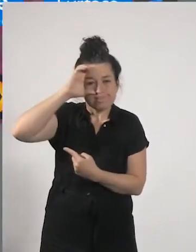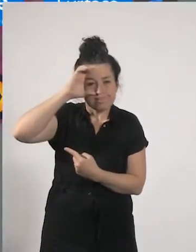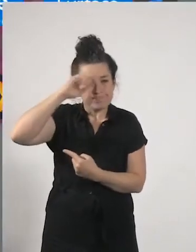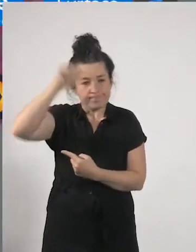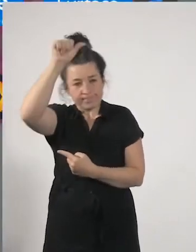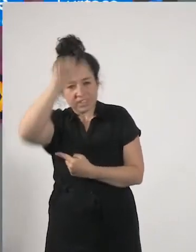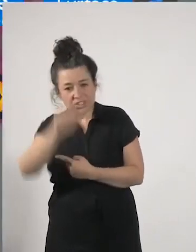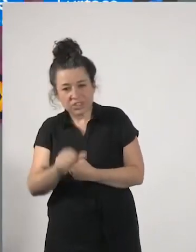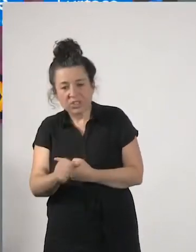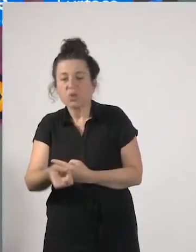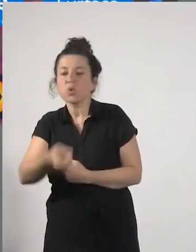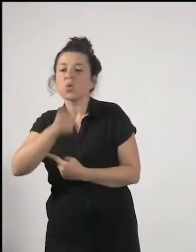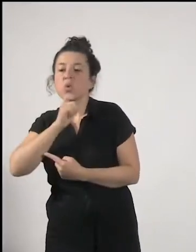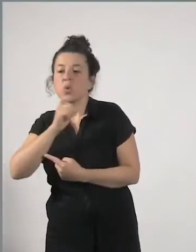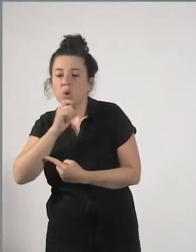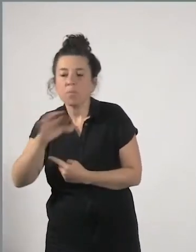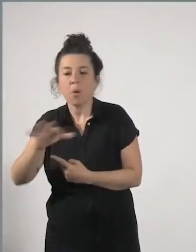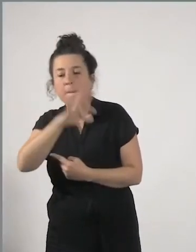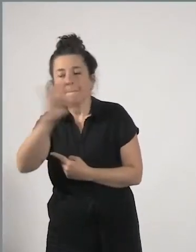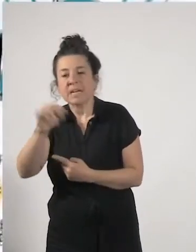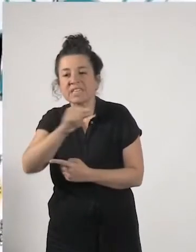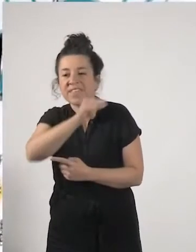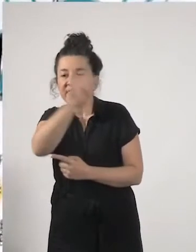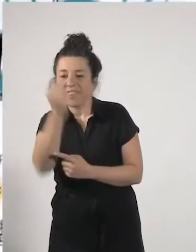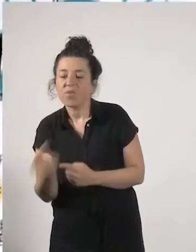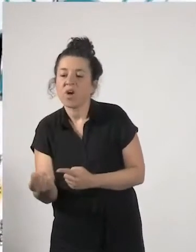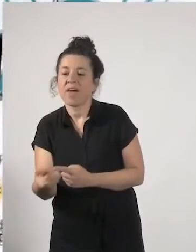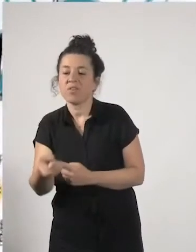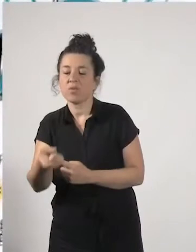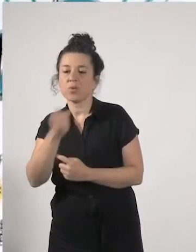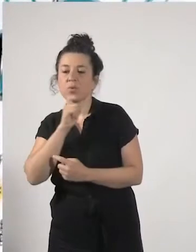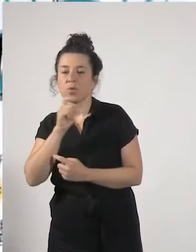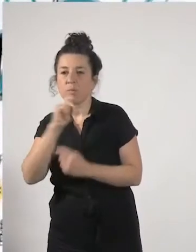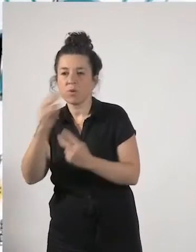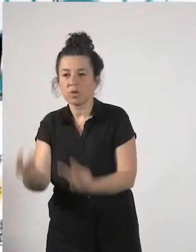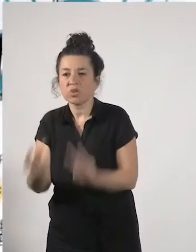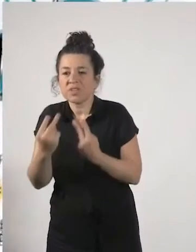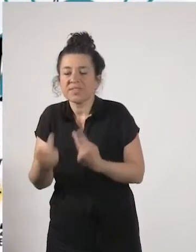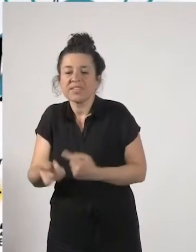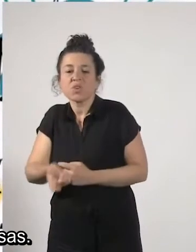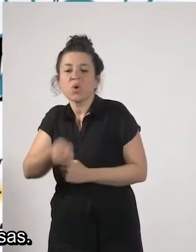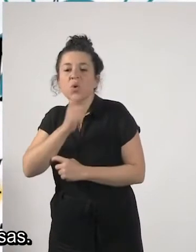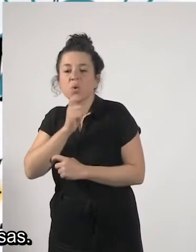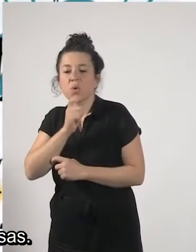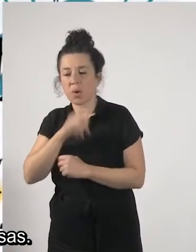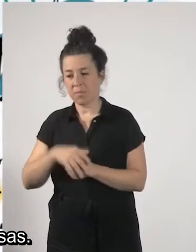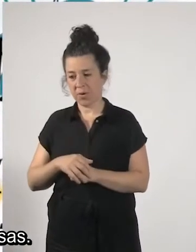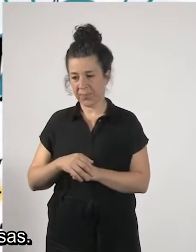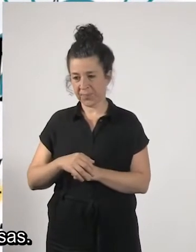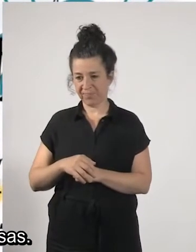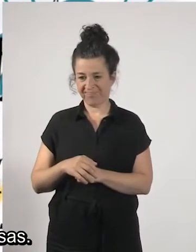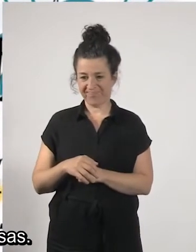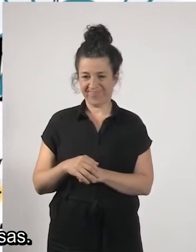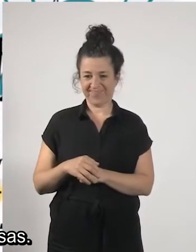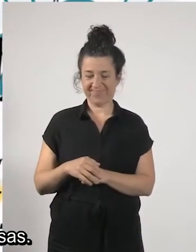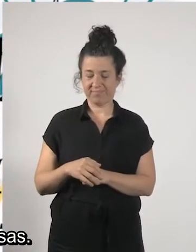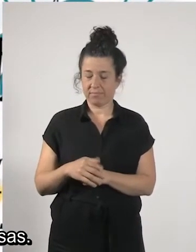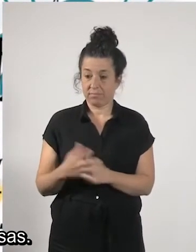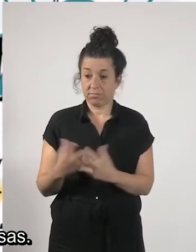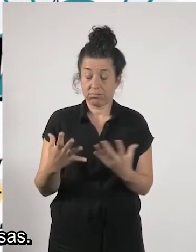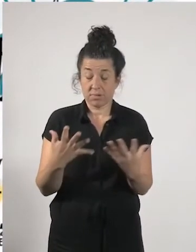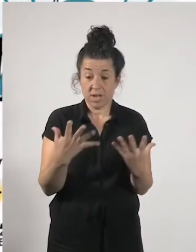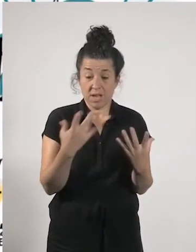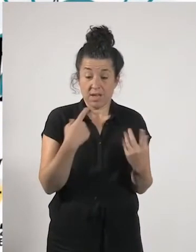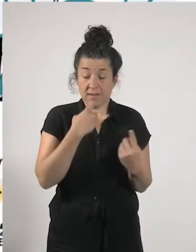has dibujado como nos has visto Bueno habéis dicho muchas muchísimas